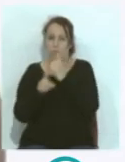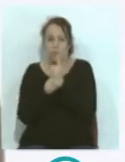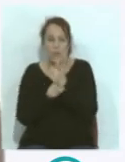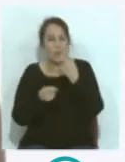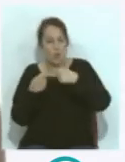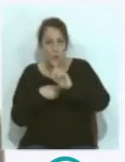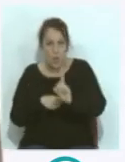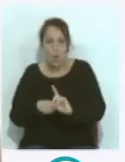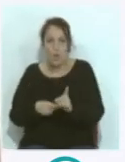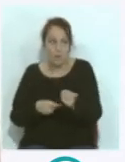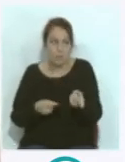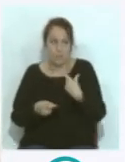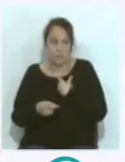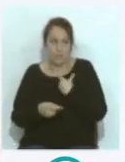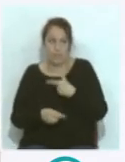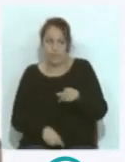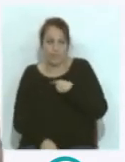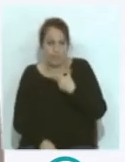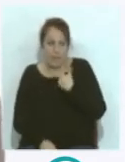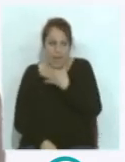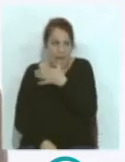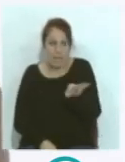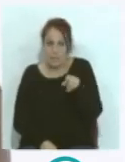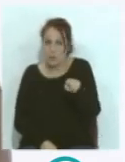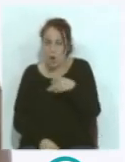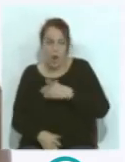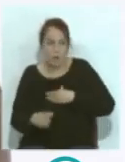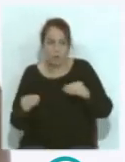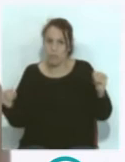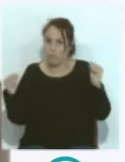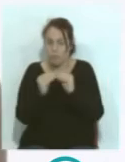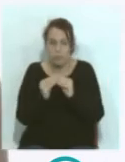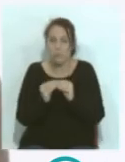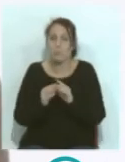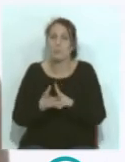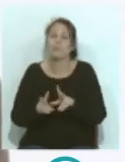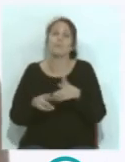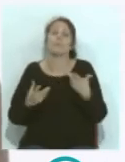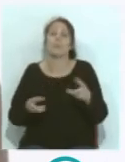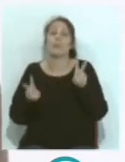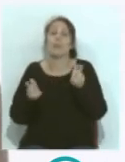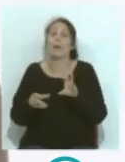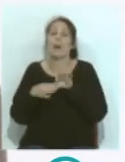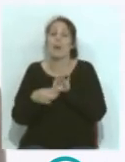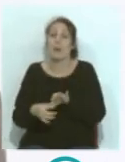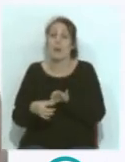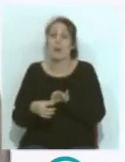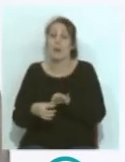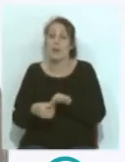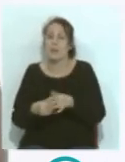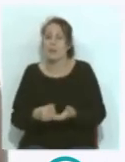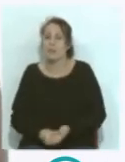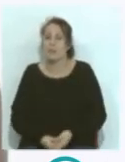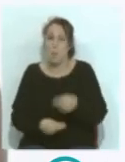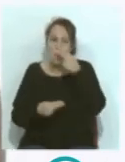fantástico y súper acertado. Y estoy absolutamente de acuerdo. En cuanto a las aseveraciones que se han hecho